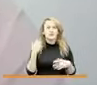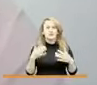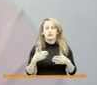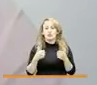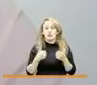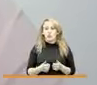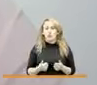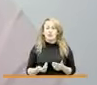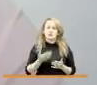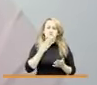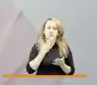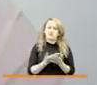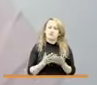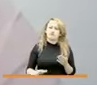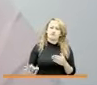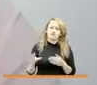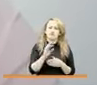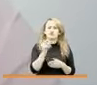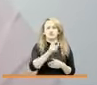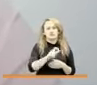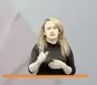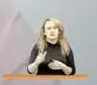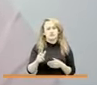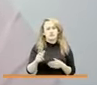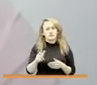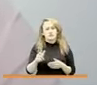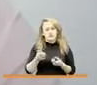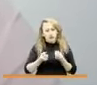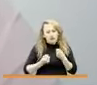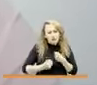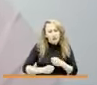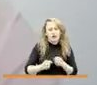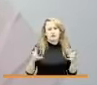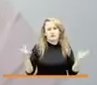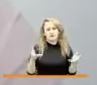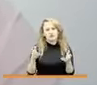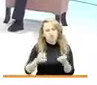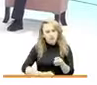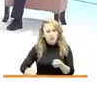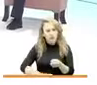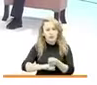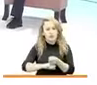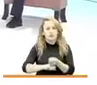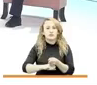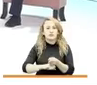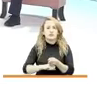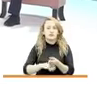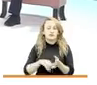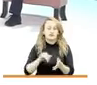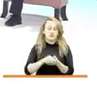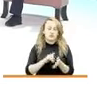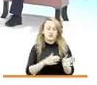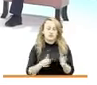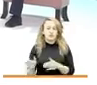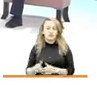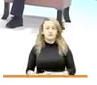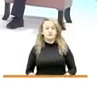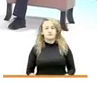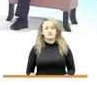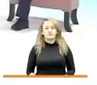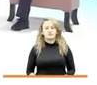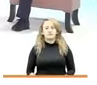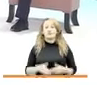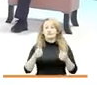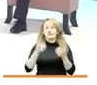agradecerle a todos los que han puesto su granito de arena para poder llevar a cabo este plan bueno